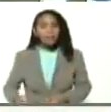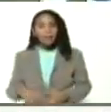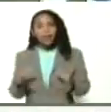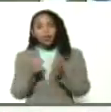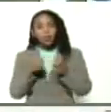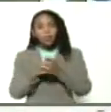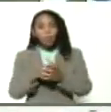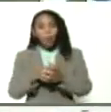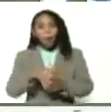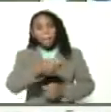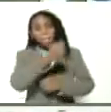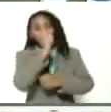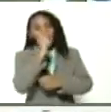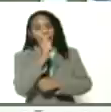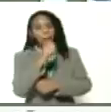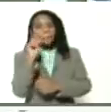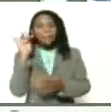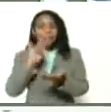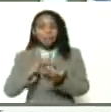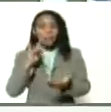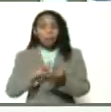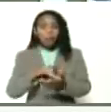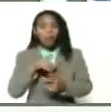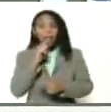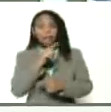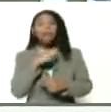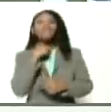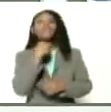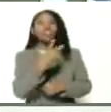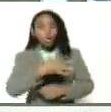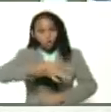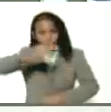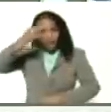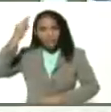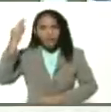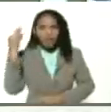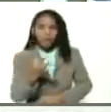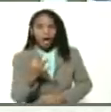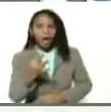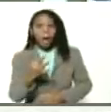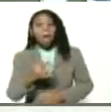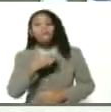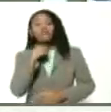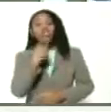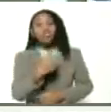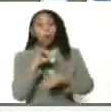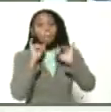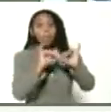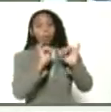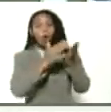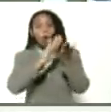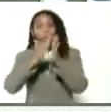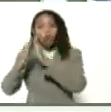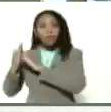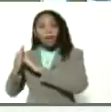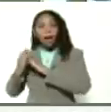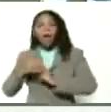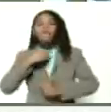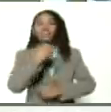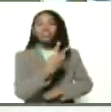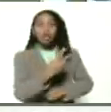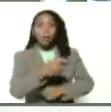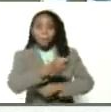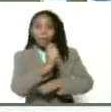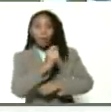acuicultura va a tener participación y van a ser voceros reales, voceros de sus mismas comunidades, voceros pescadores